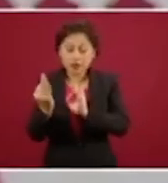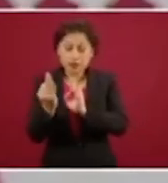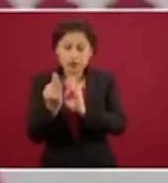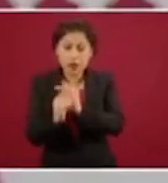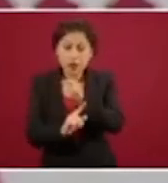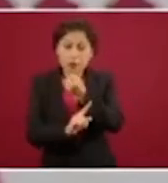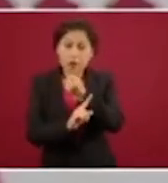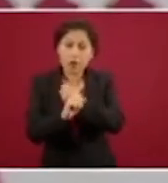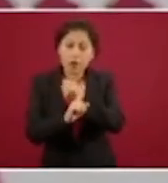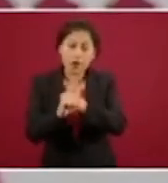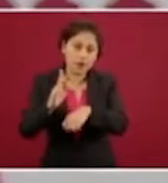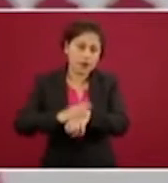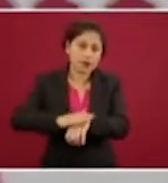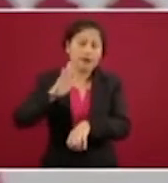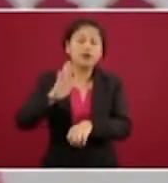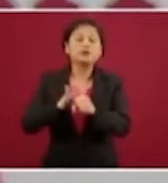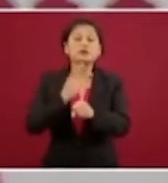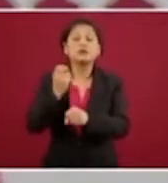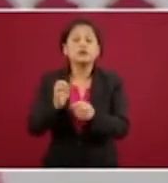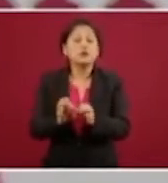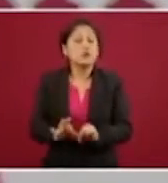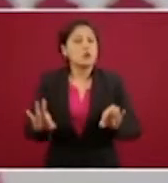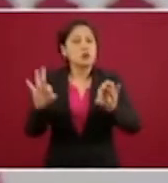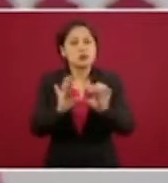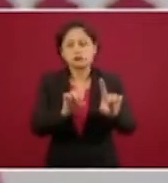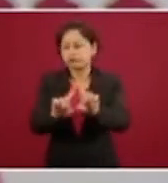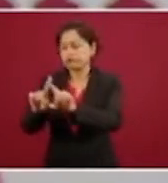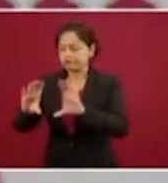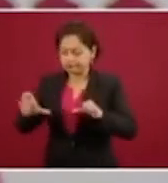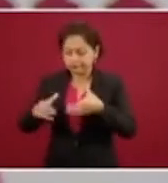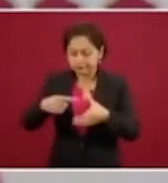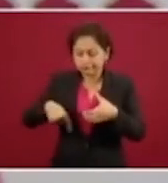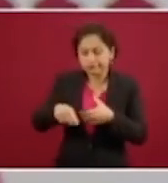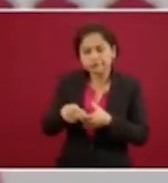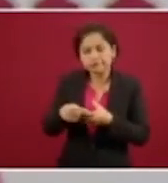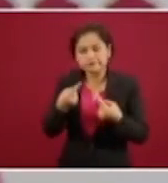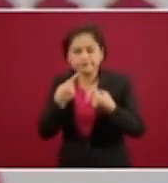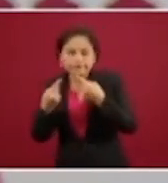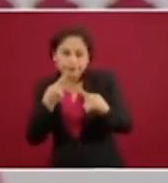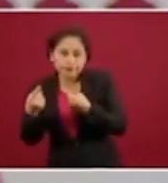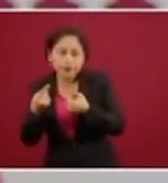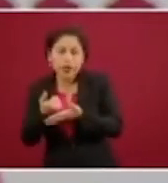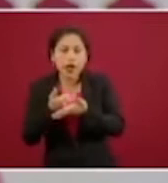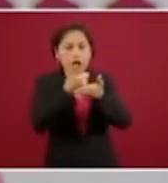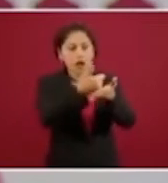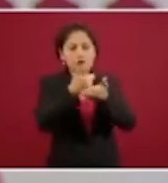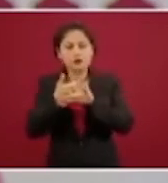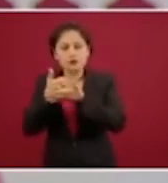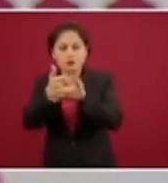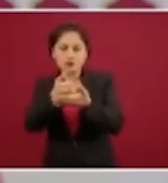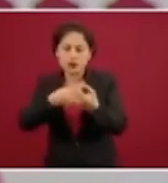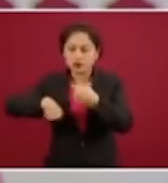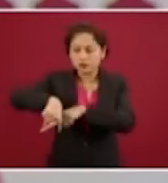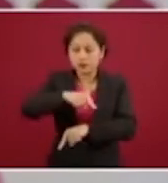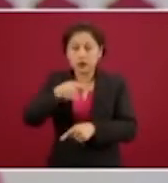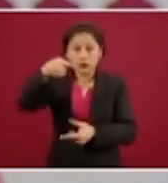comunicados y tratar de ayudarnos unos a otros. La primera solidaridad necesaria es entre